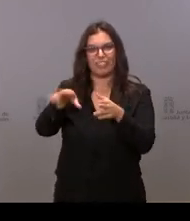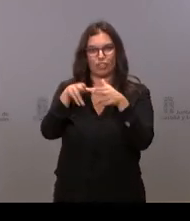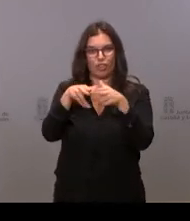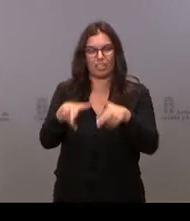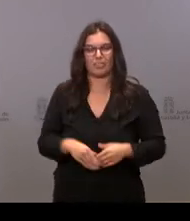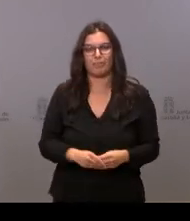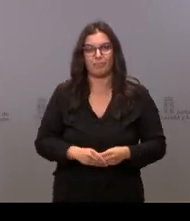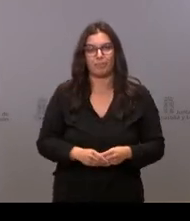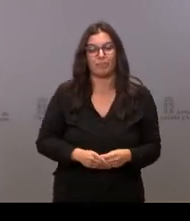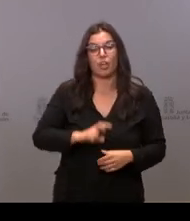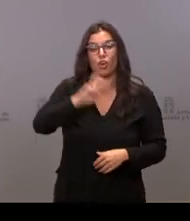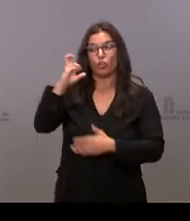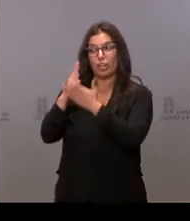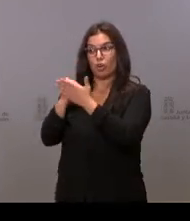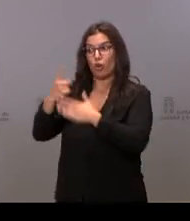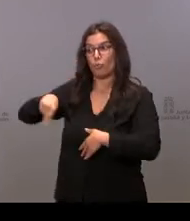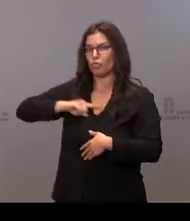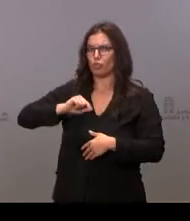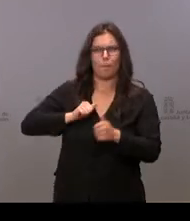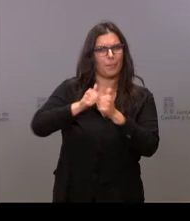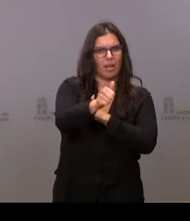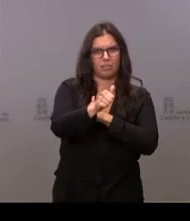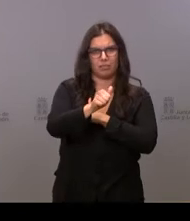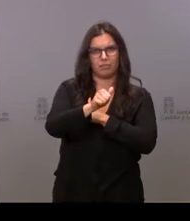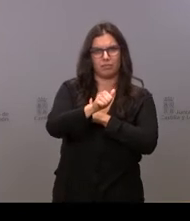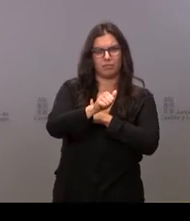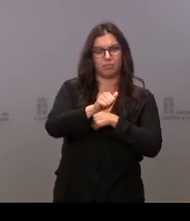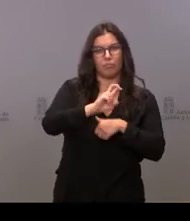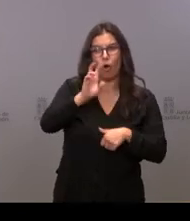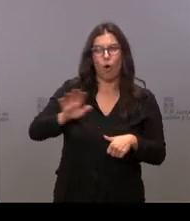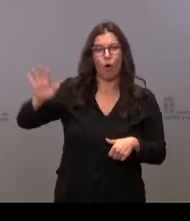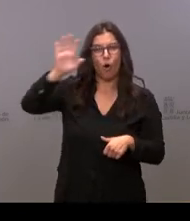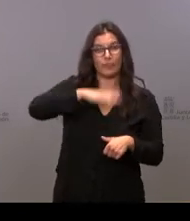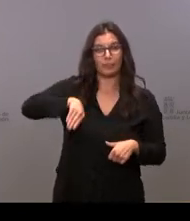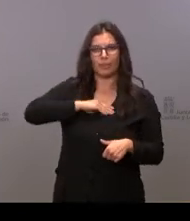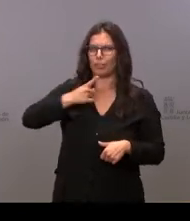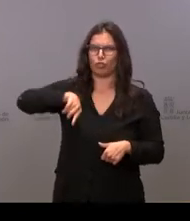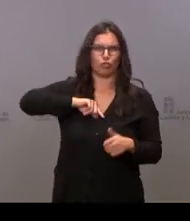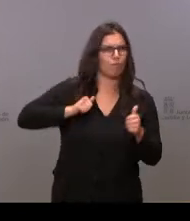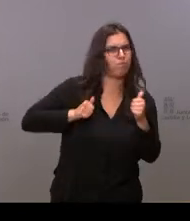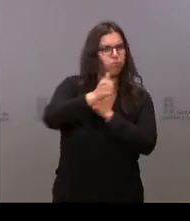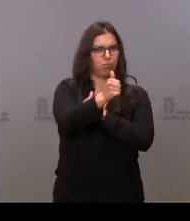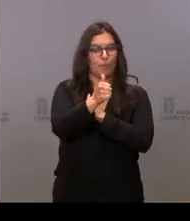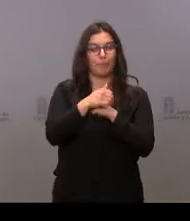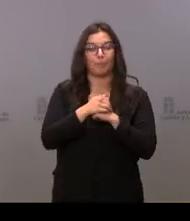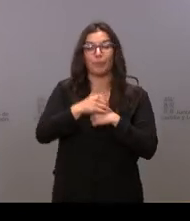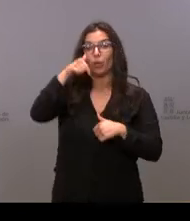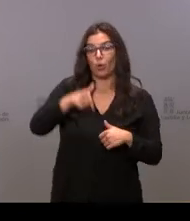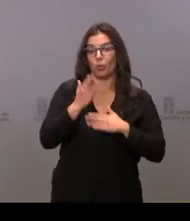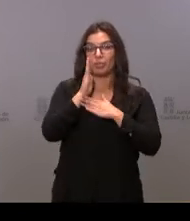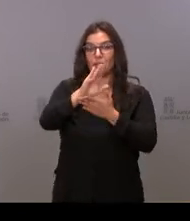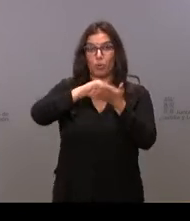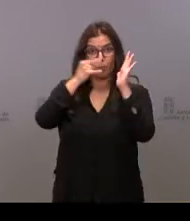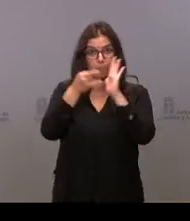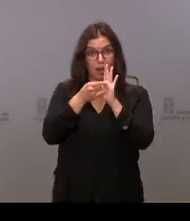otras comunidades autónomas, que otros territorios, que otros lugares de España. Y hoy presentamos este plan